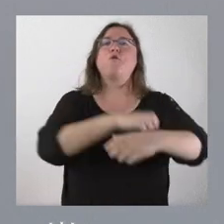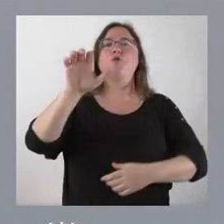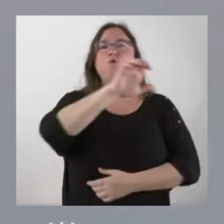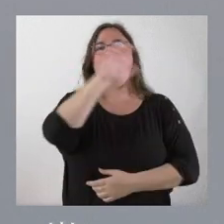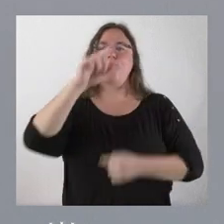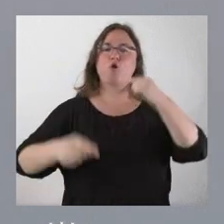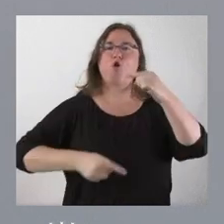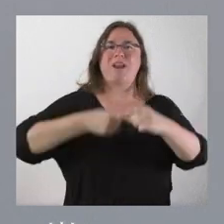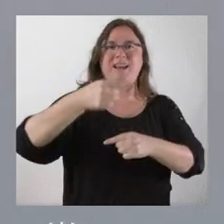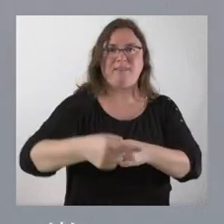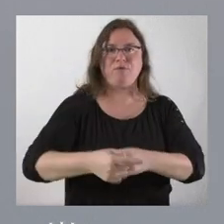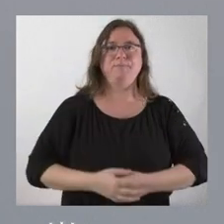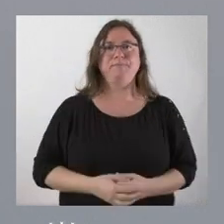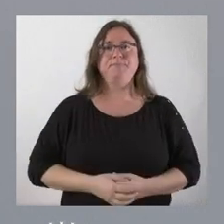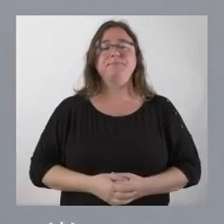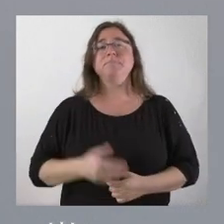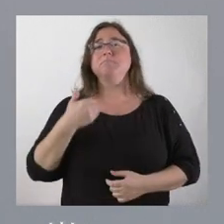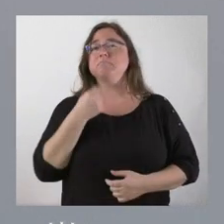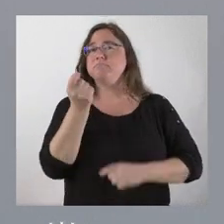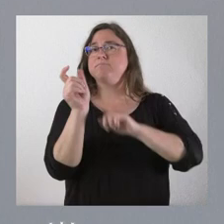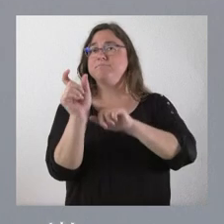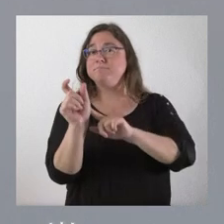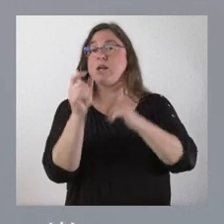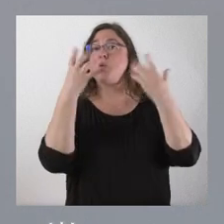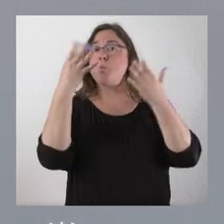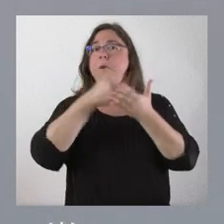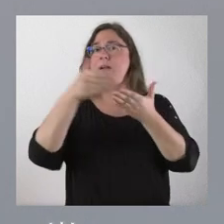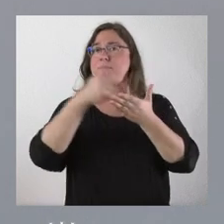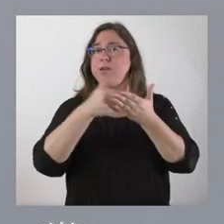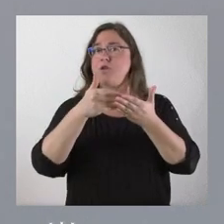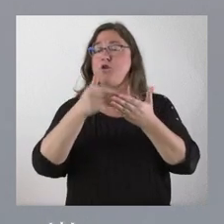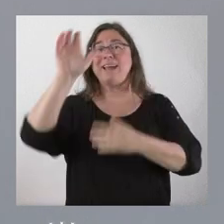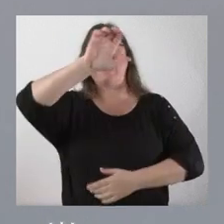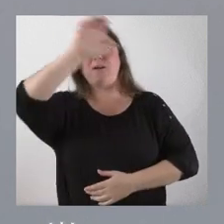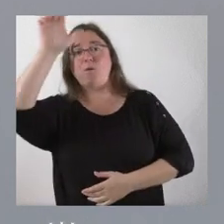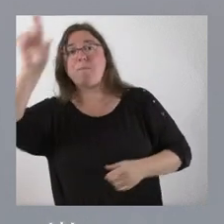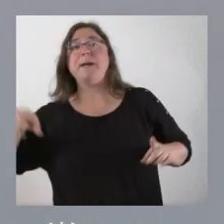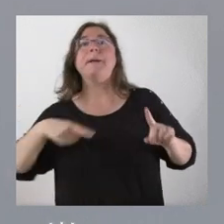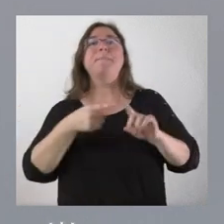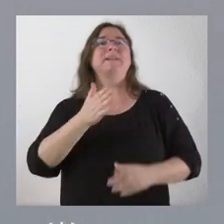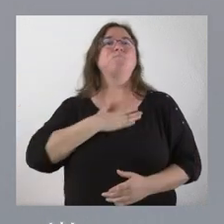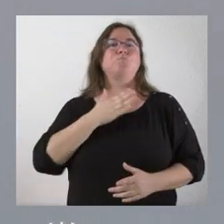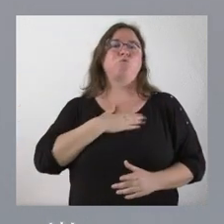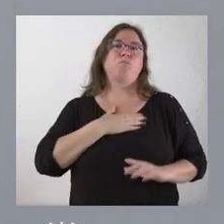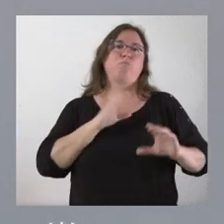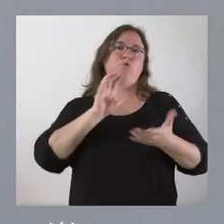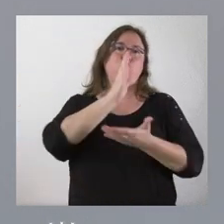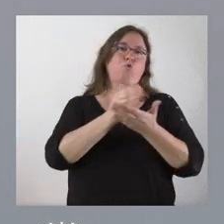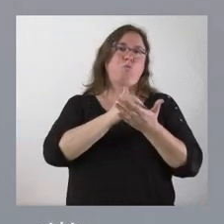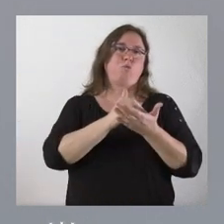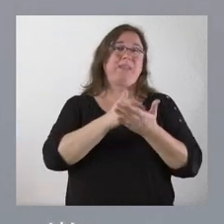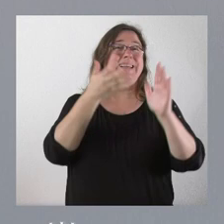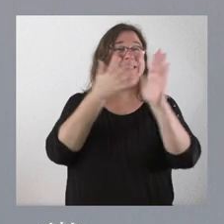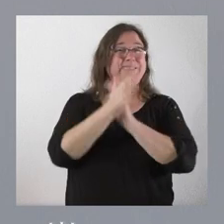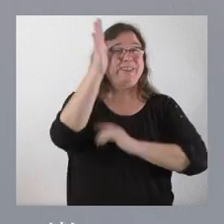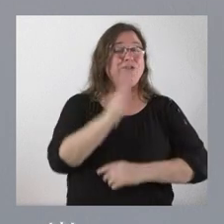generación. A la cantidad de 9 millones que procede de Europa se incorporan a los fondos propios de la comunidad autónoma para superar los 35